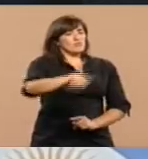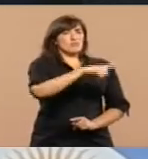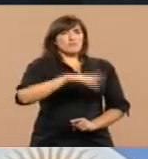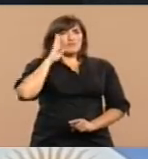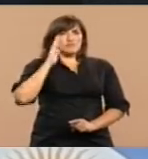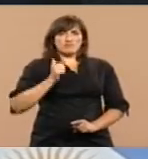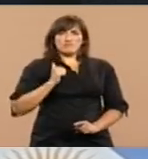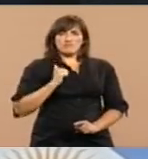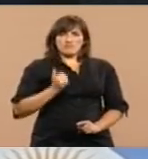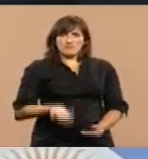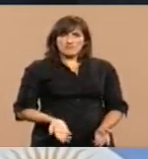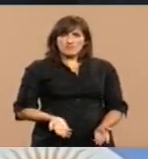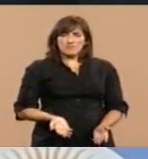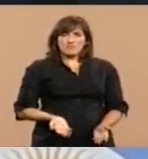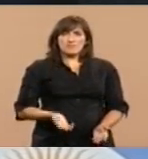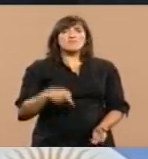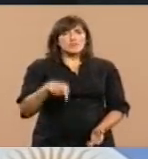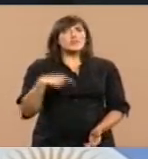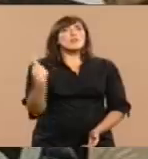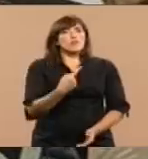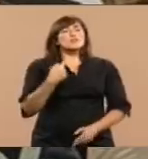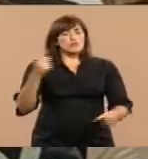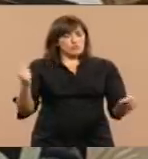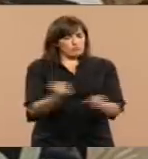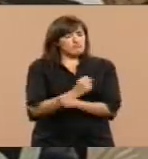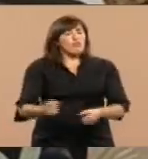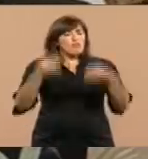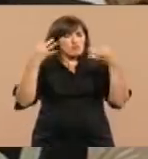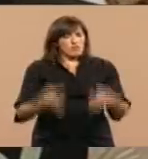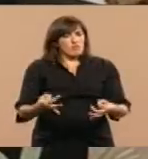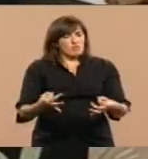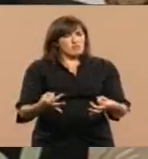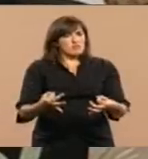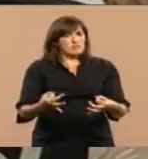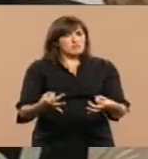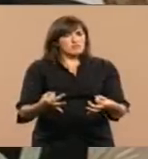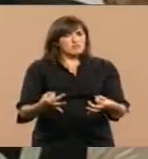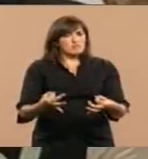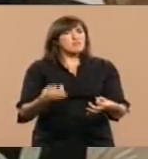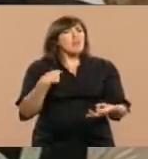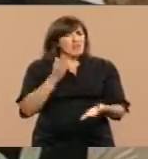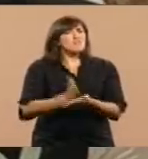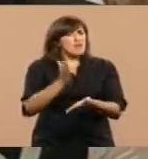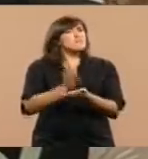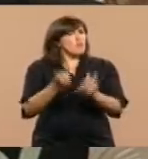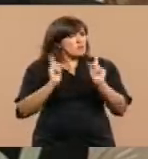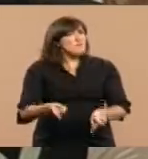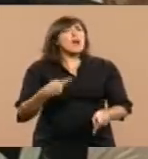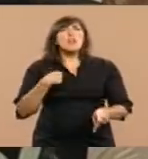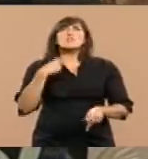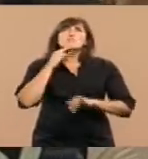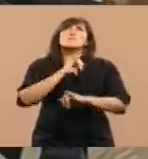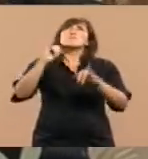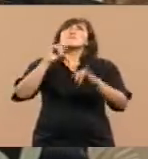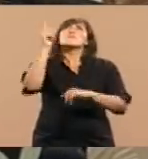también hemos reafirmado y vamos a seguir reafirmando en todos los foros